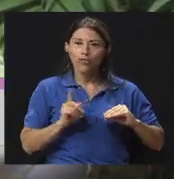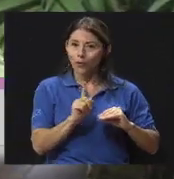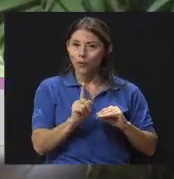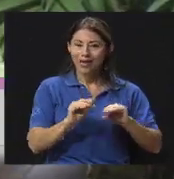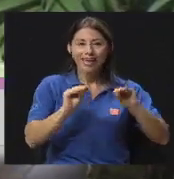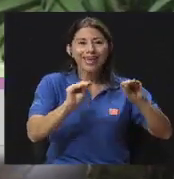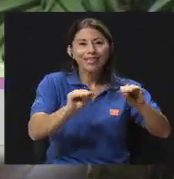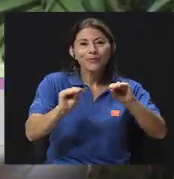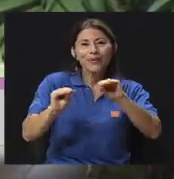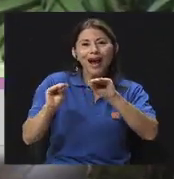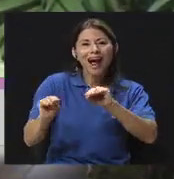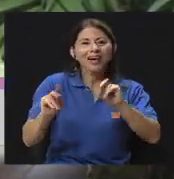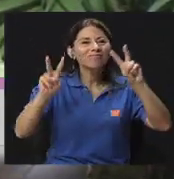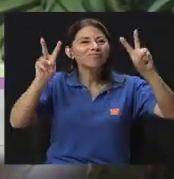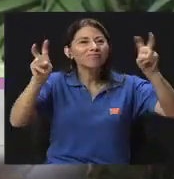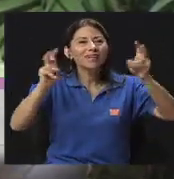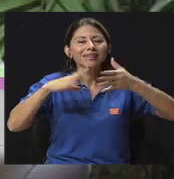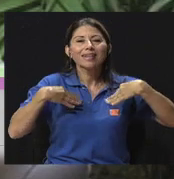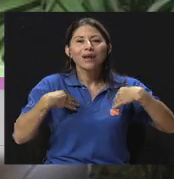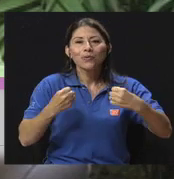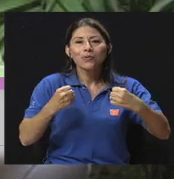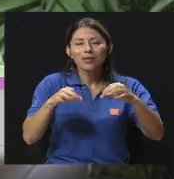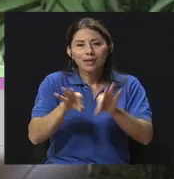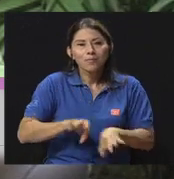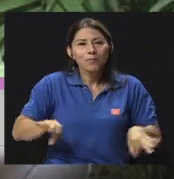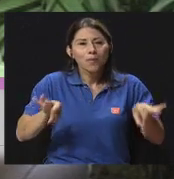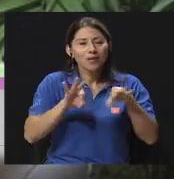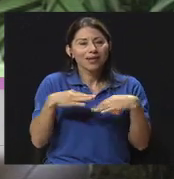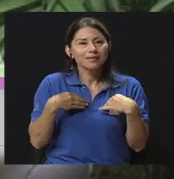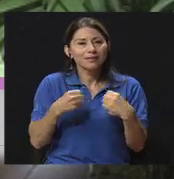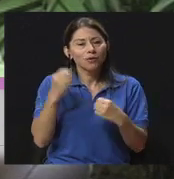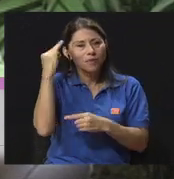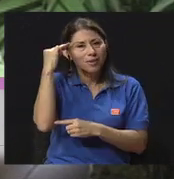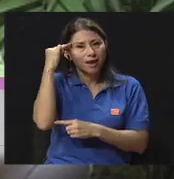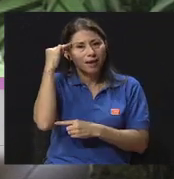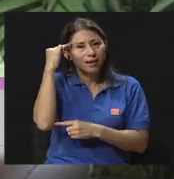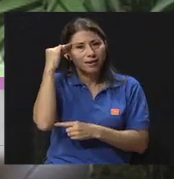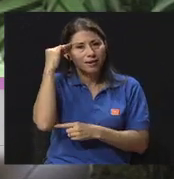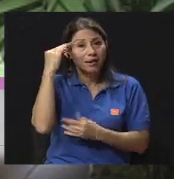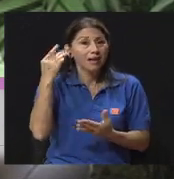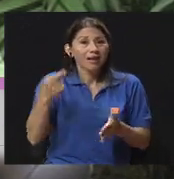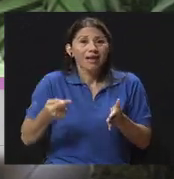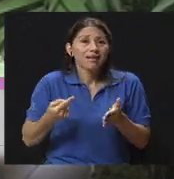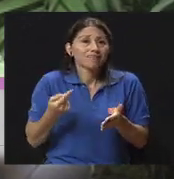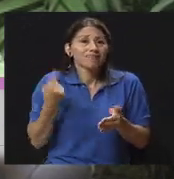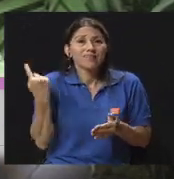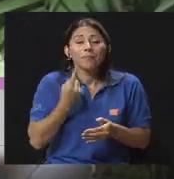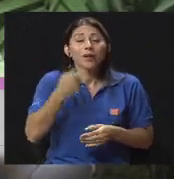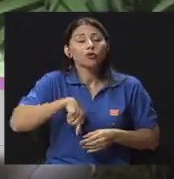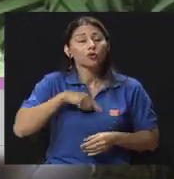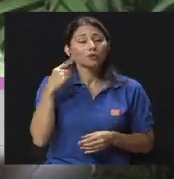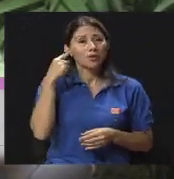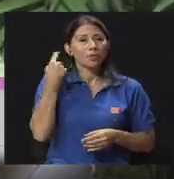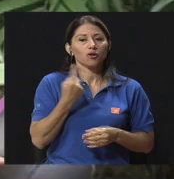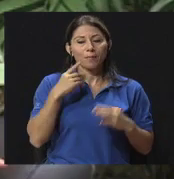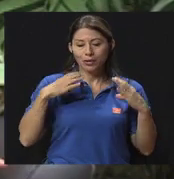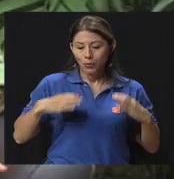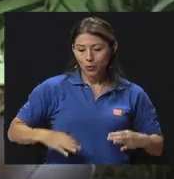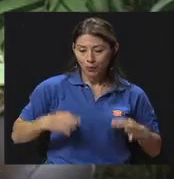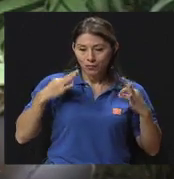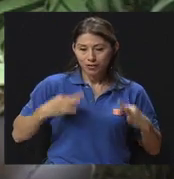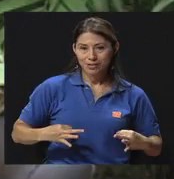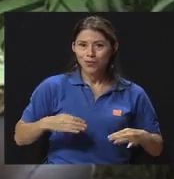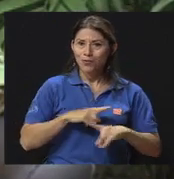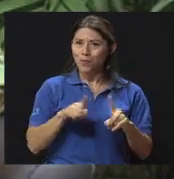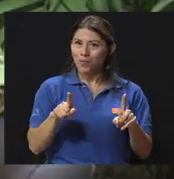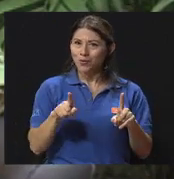salud. Empezar a educar en la importancia de la salud mental, que nos cuesta tanto revisar, ¿verdad? Casi siempre pensamos en la salud física. Empezar a pensar